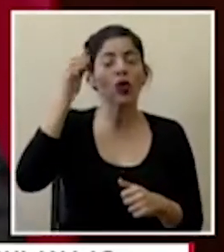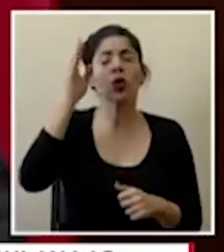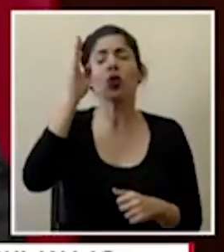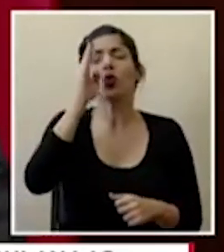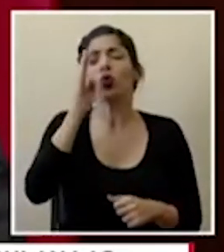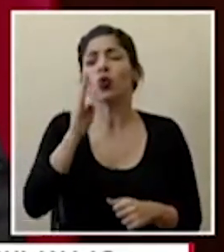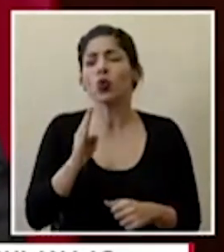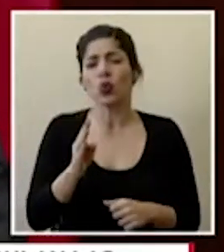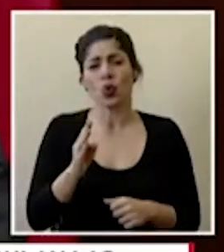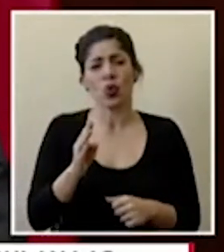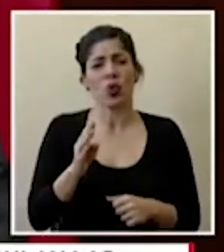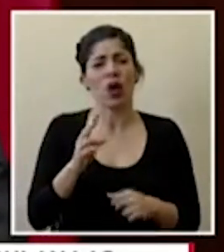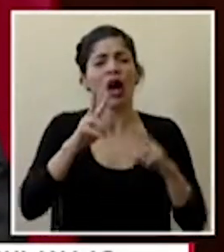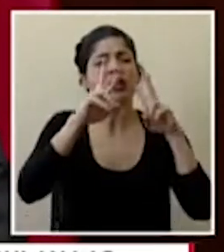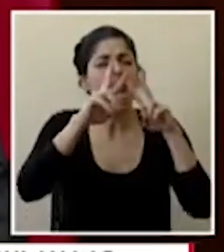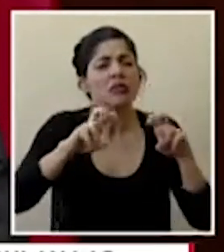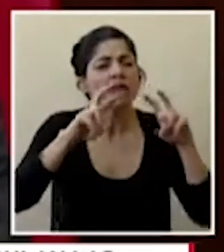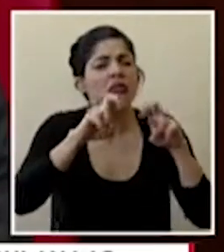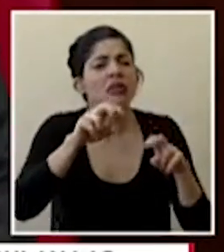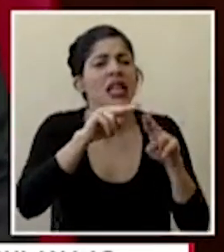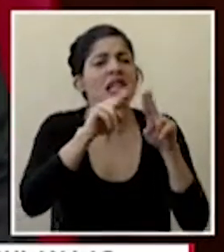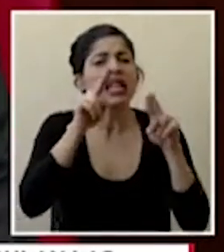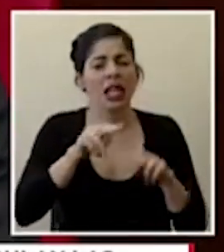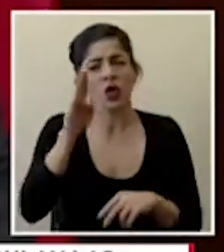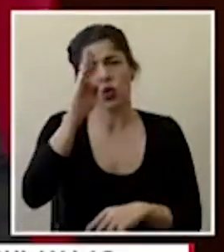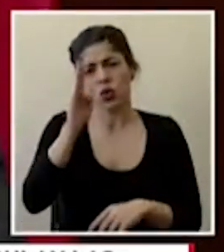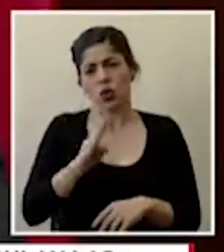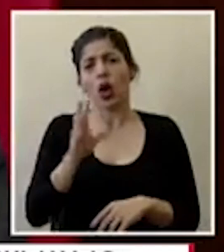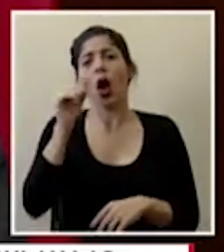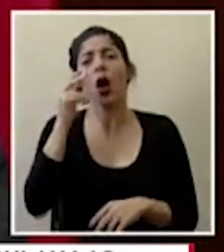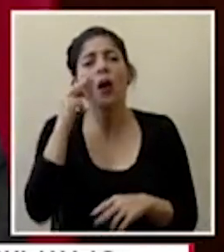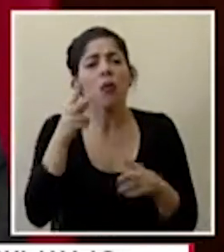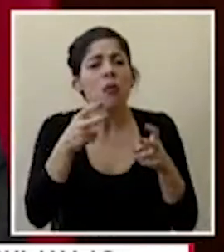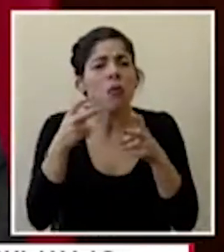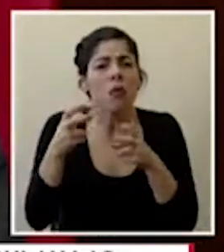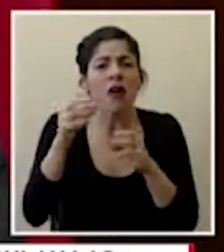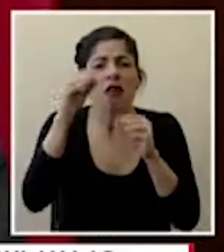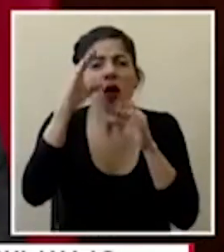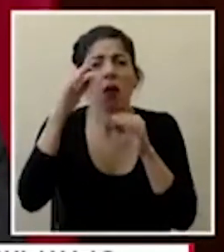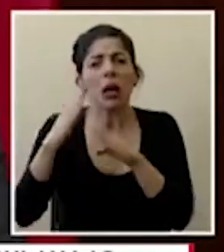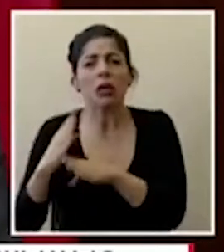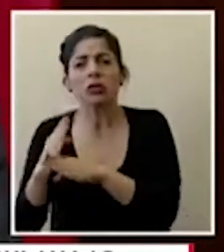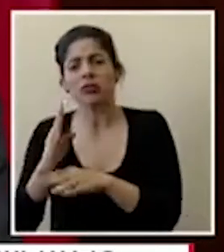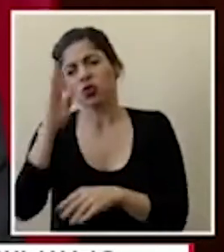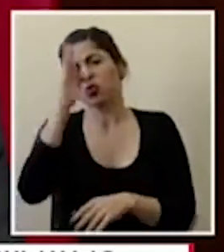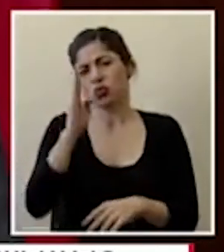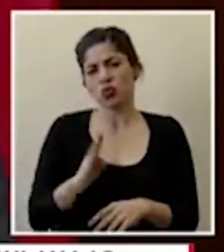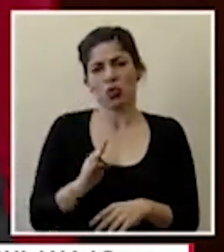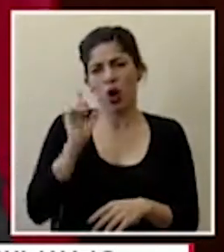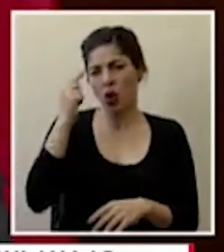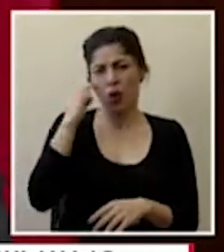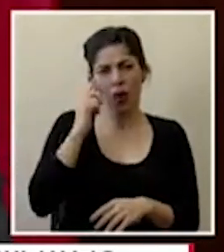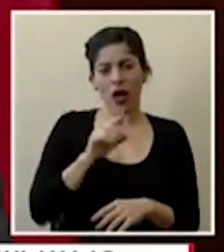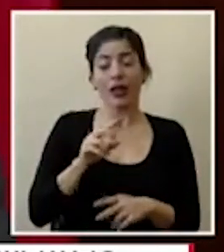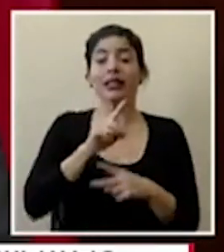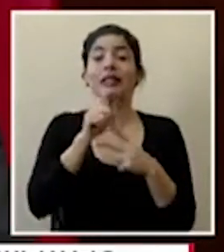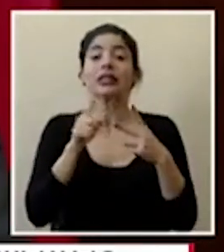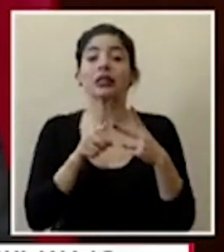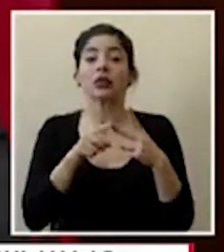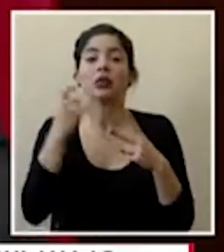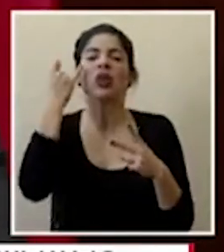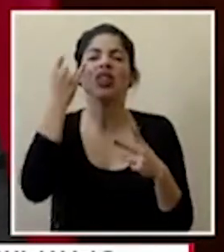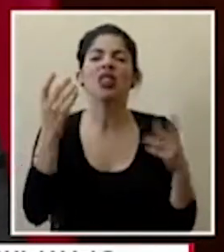va a regular los contenidos de internet ni vamos a filtrar ningún tipo de contenido y segundo la idea es poder